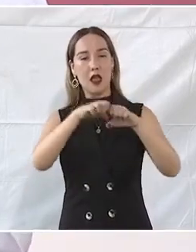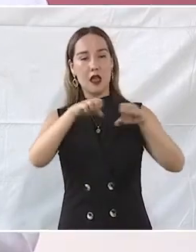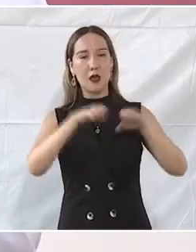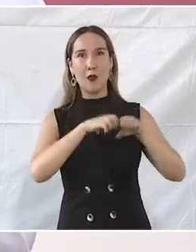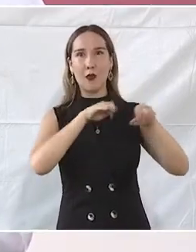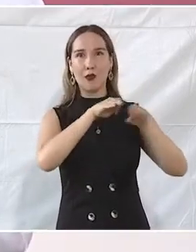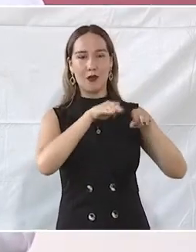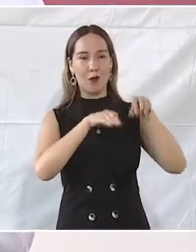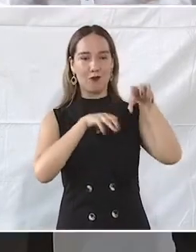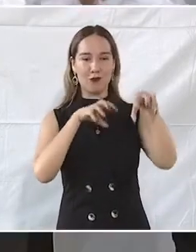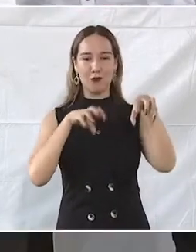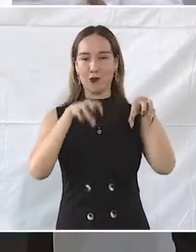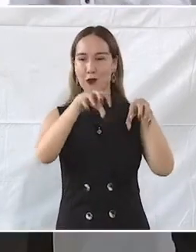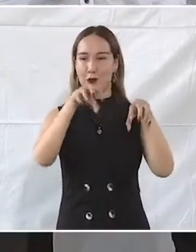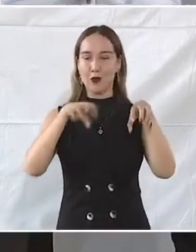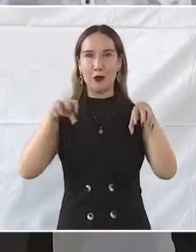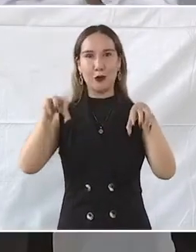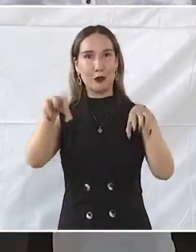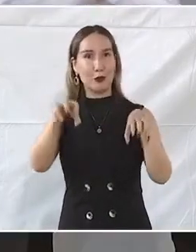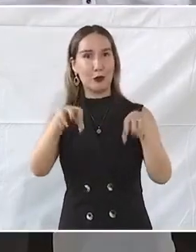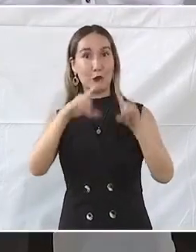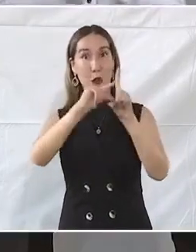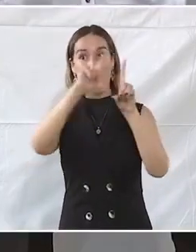Antes de finalizar...